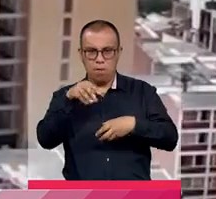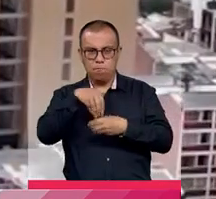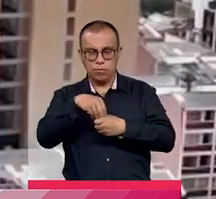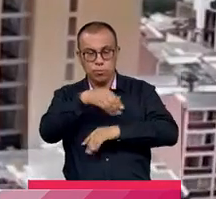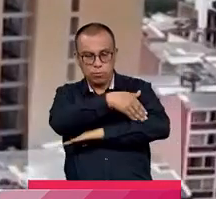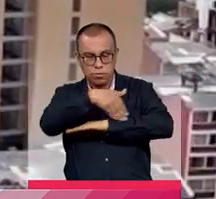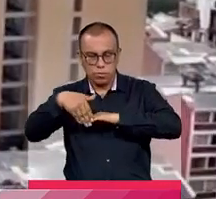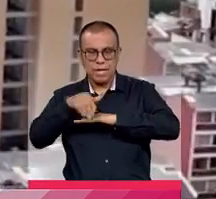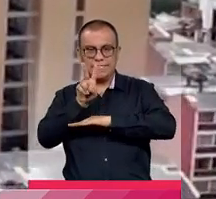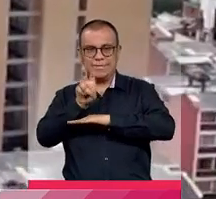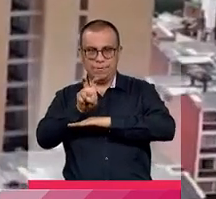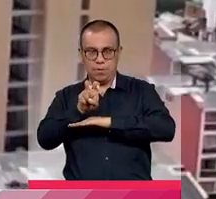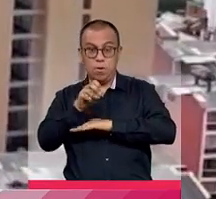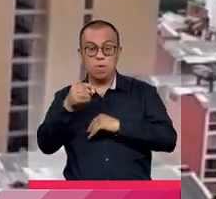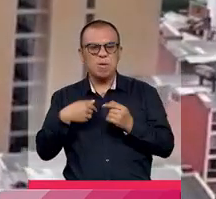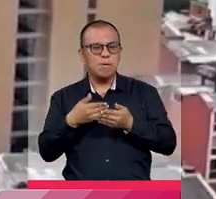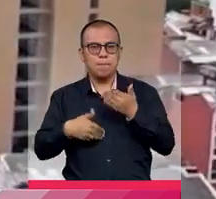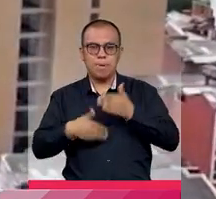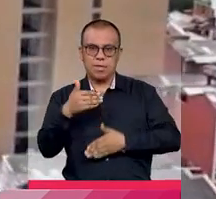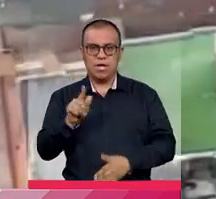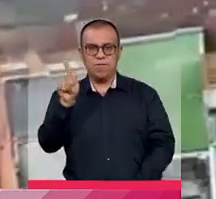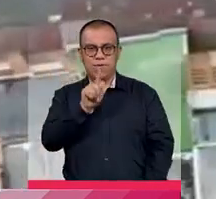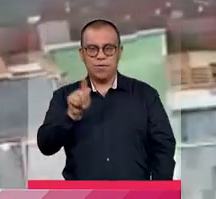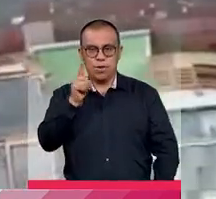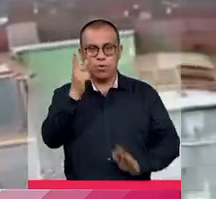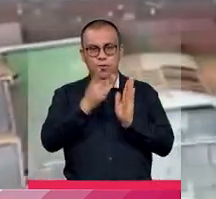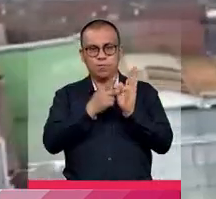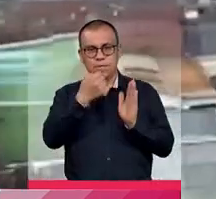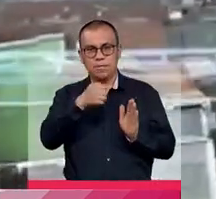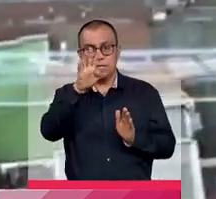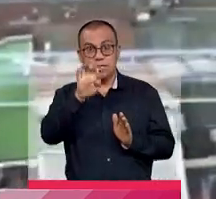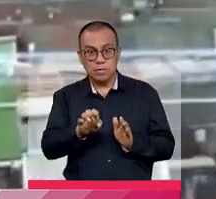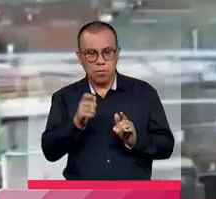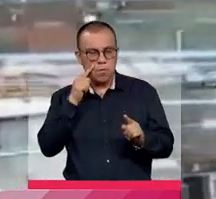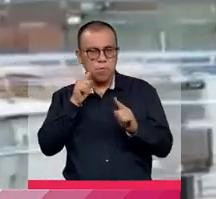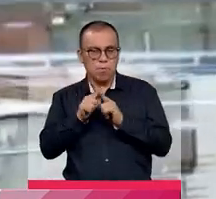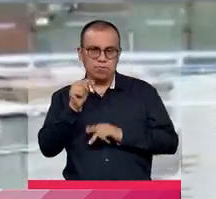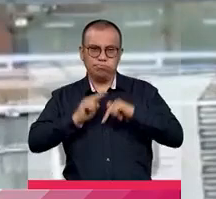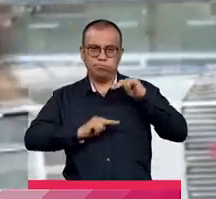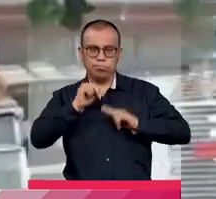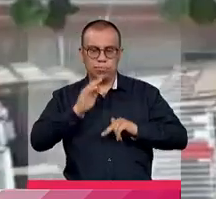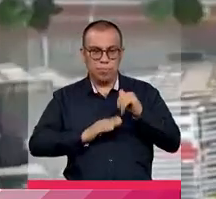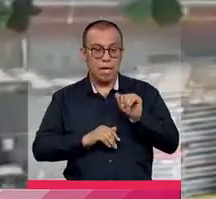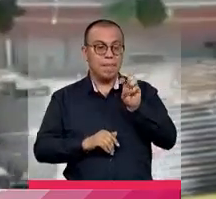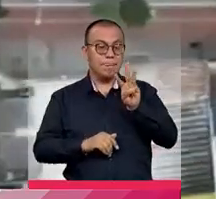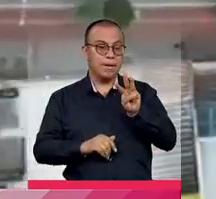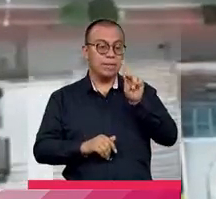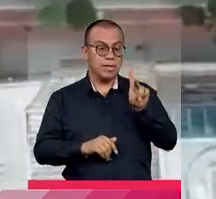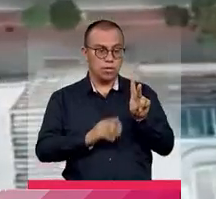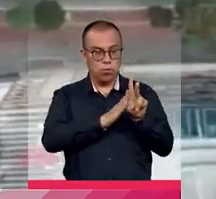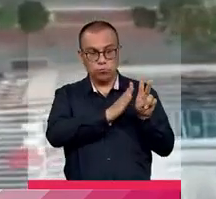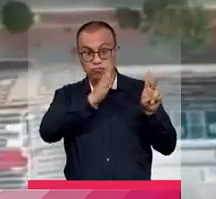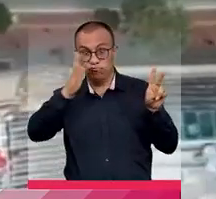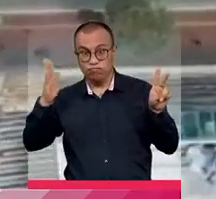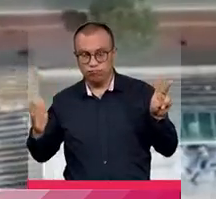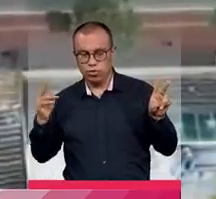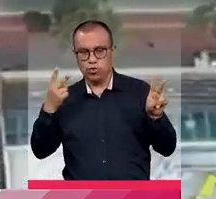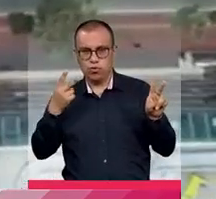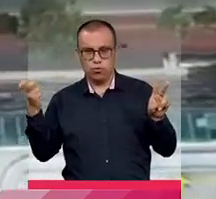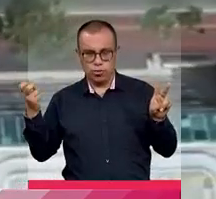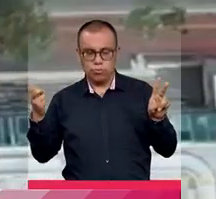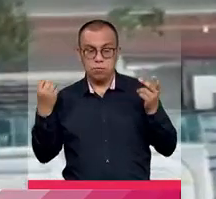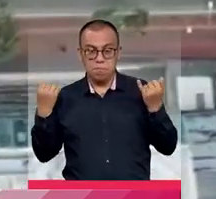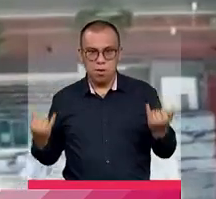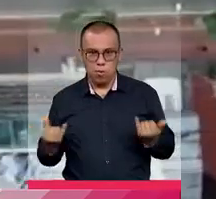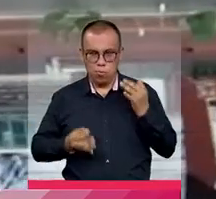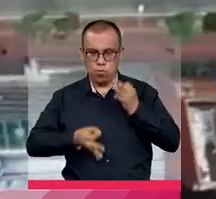obra que esperaba adjudicar en el mes de febrero de 2019 y que pretendía construirse desde la calle 32 hasta la 200 Sin embargo,